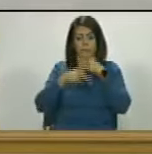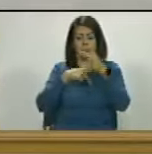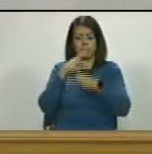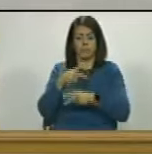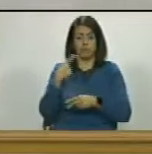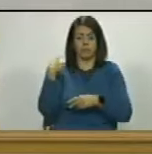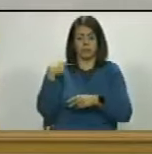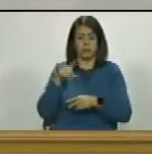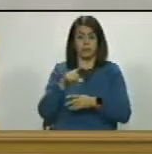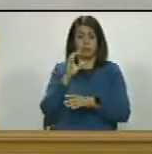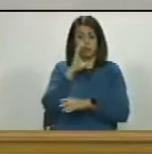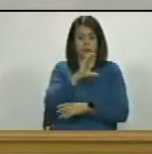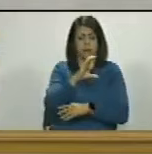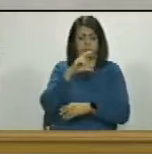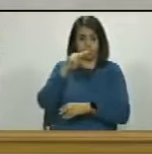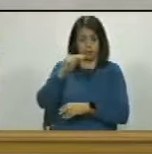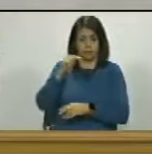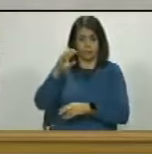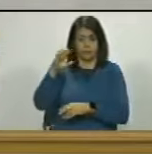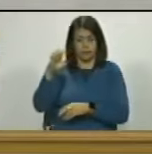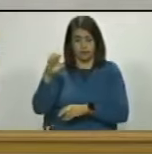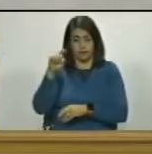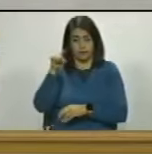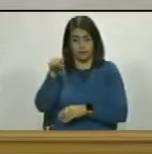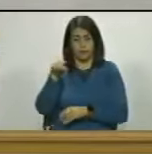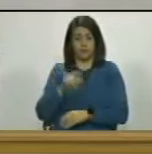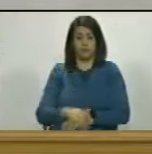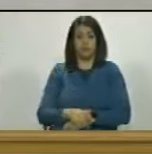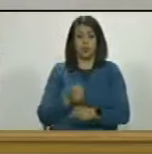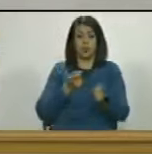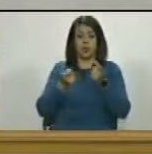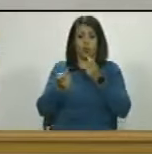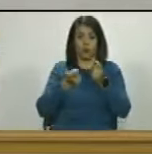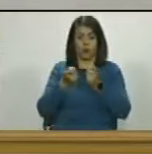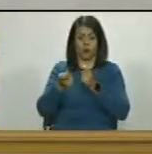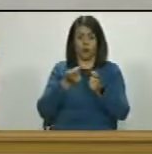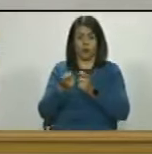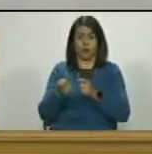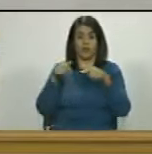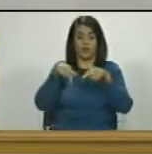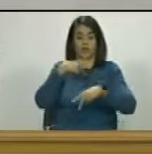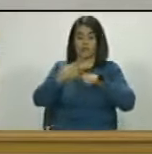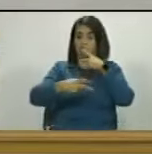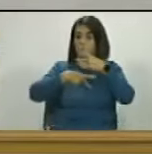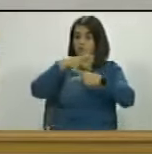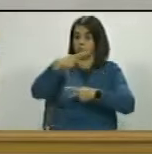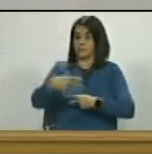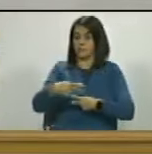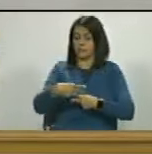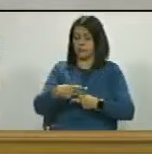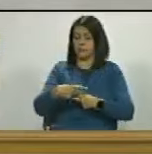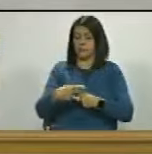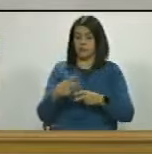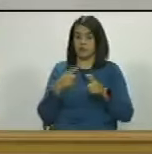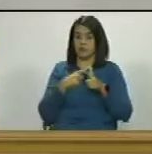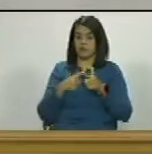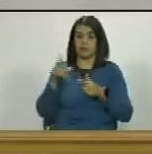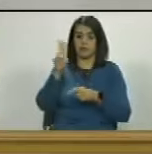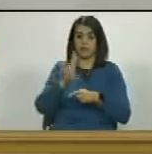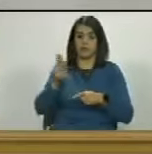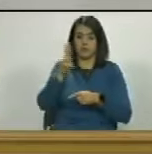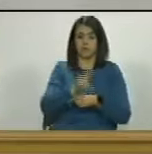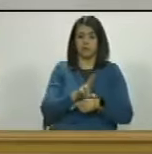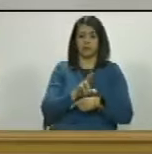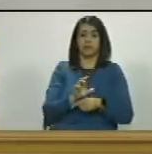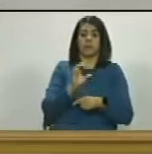que tiene al consejo nacional electoral como el ente regulador de esos procesos entonces utilizan las